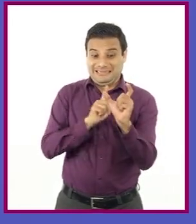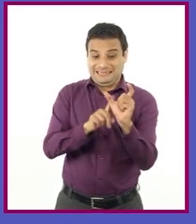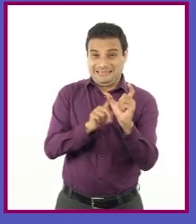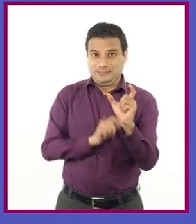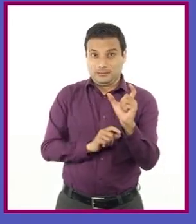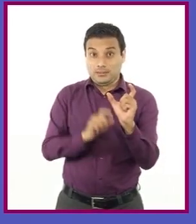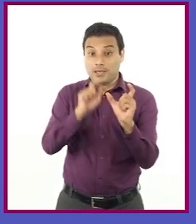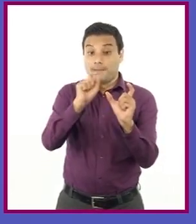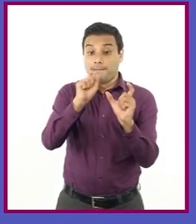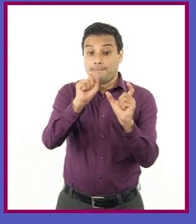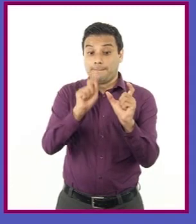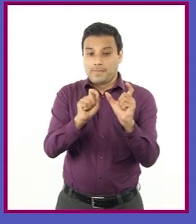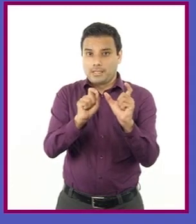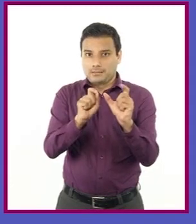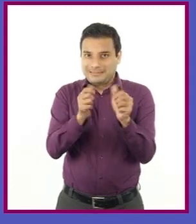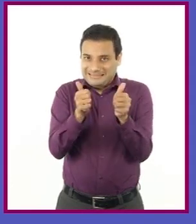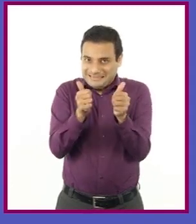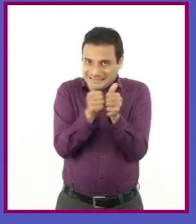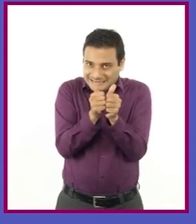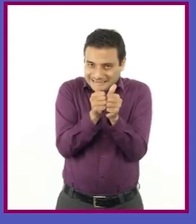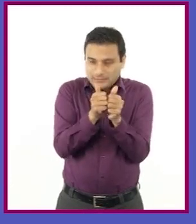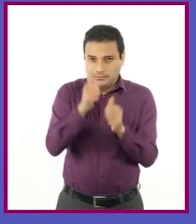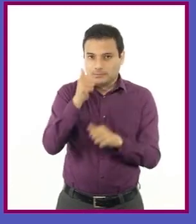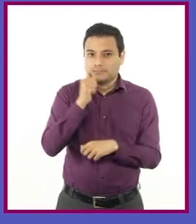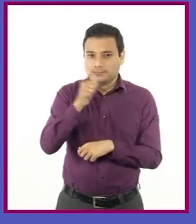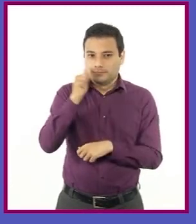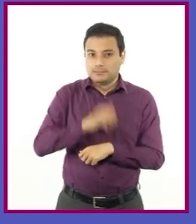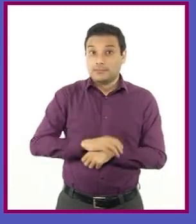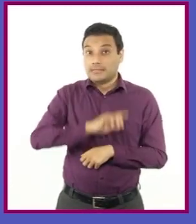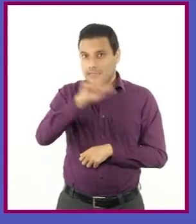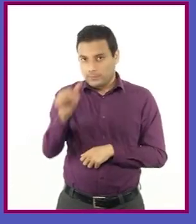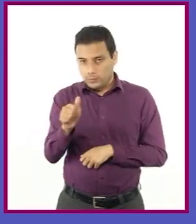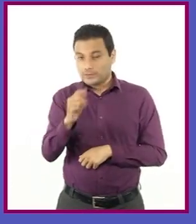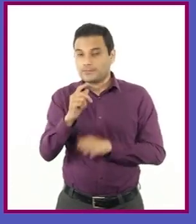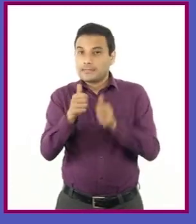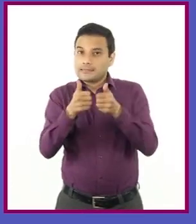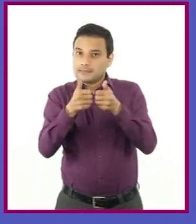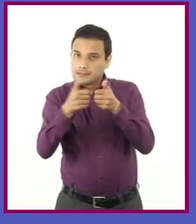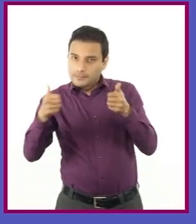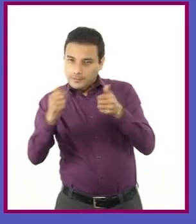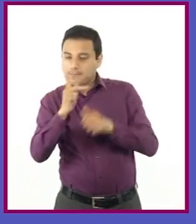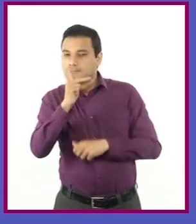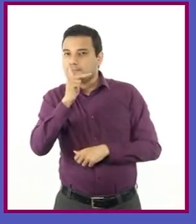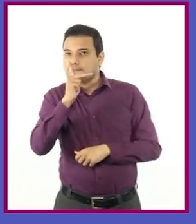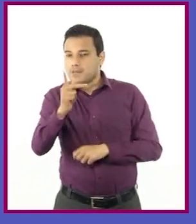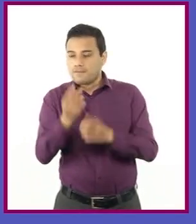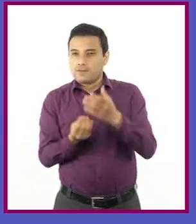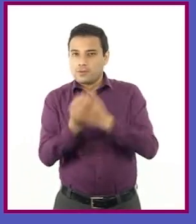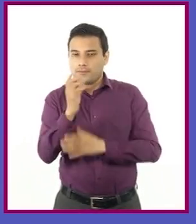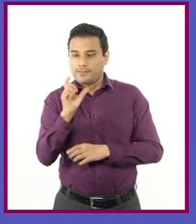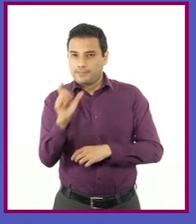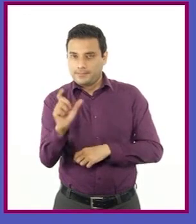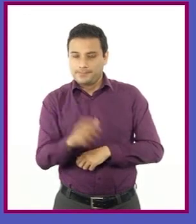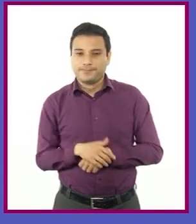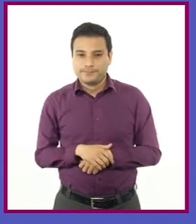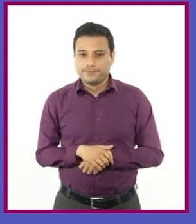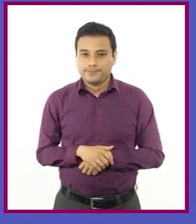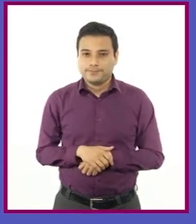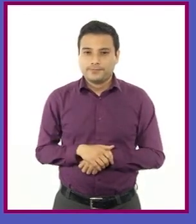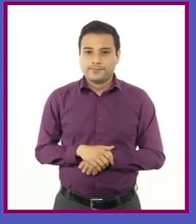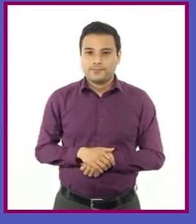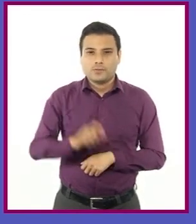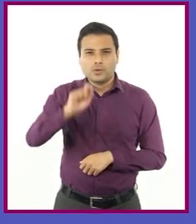y separados por un espacio de la palabra o el signo que le sigue. La coma indica una explicación o